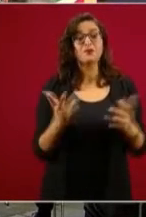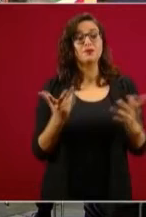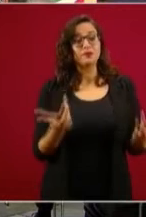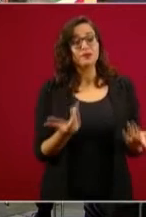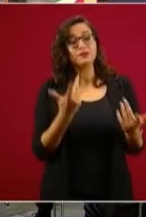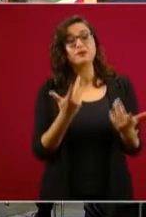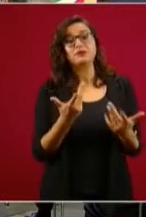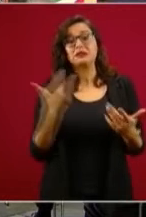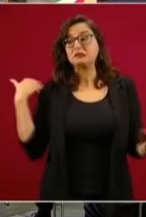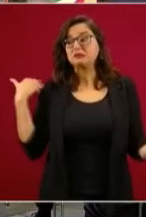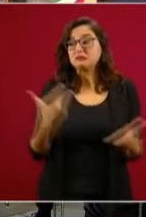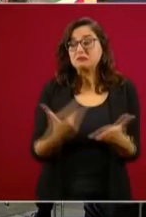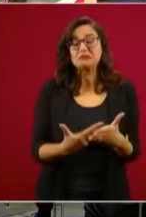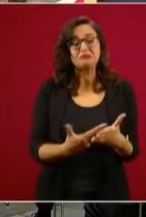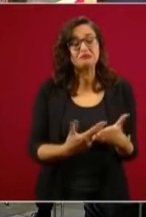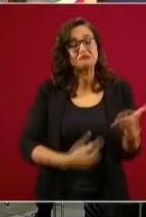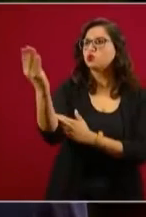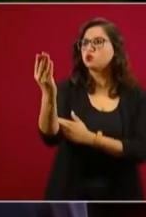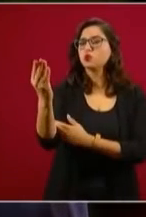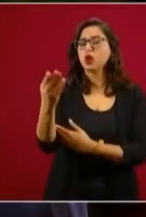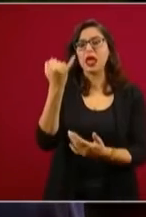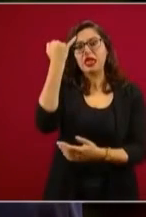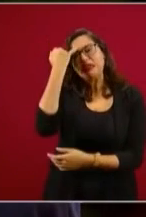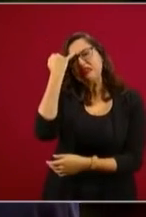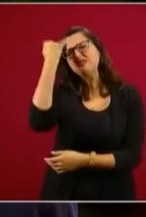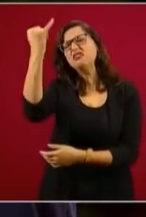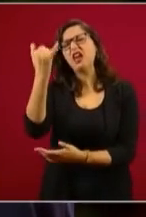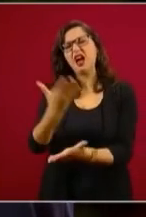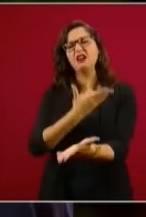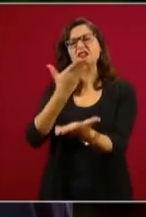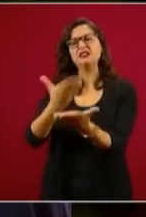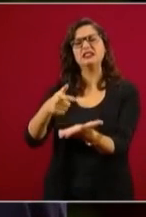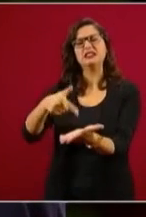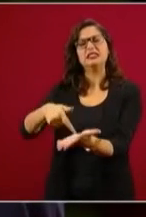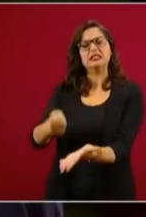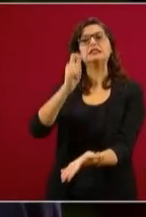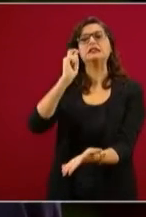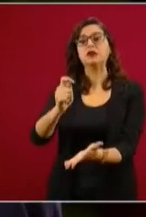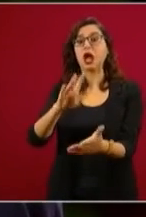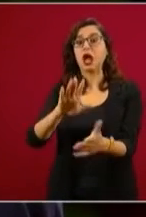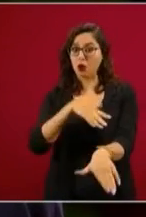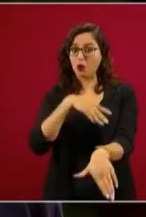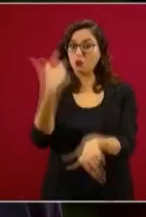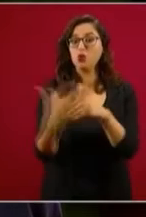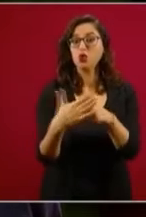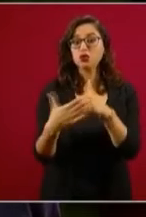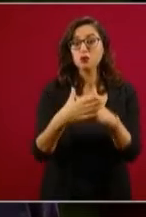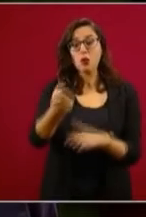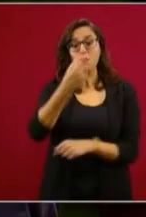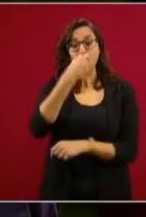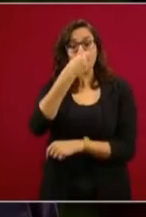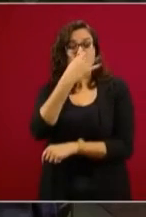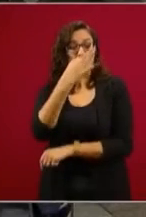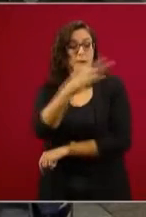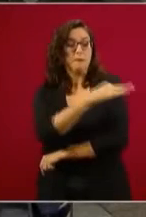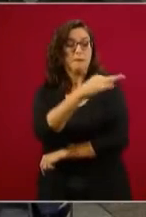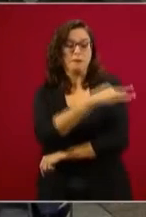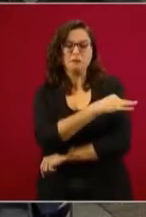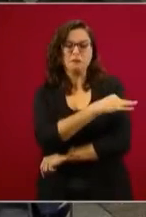de la cultura del mexicano, sino que simple y sencillamente es un cáncer que está ahí corroyendo